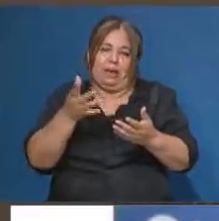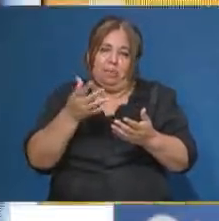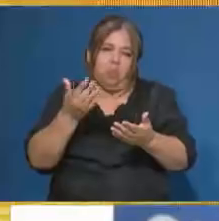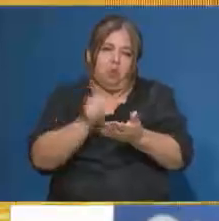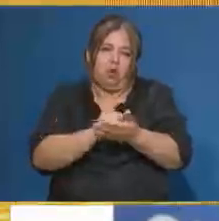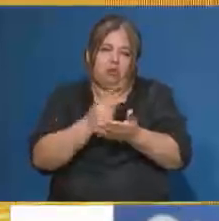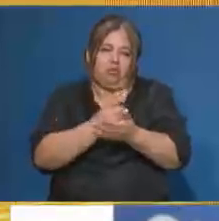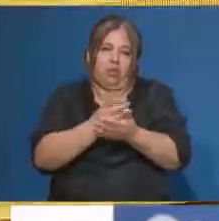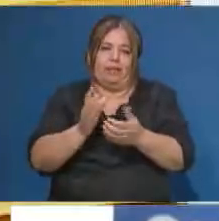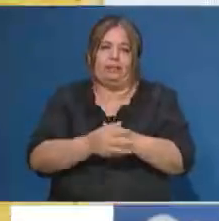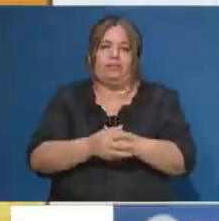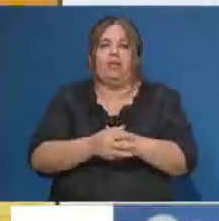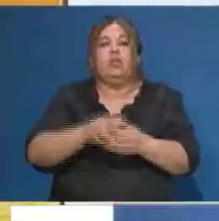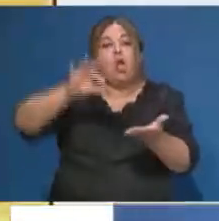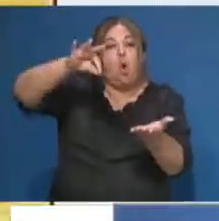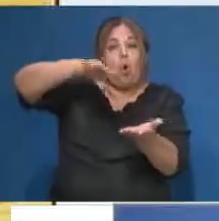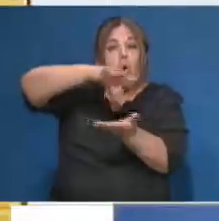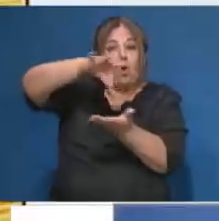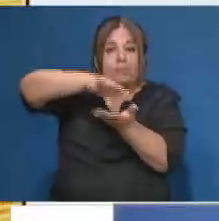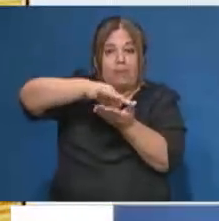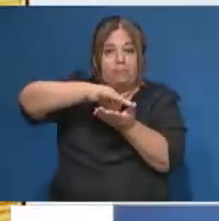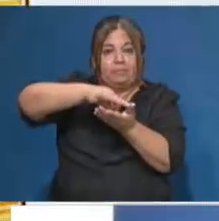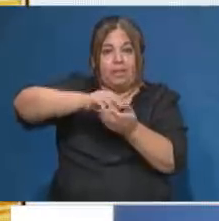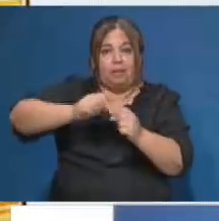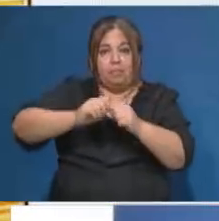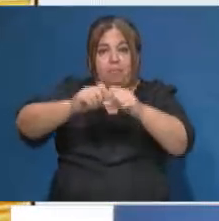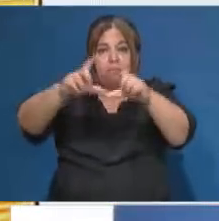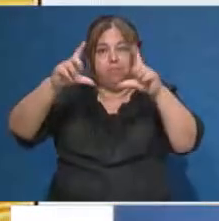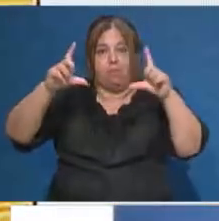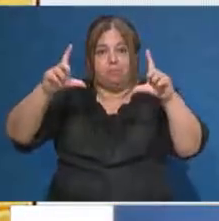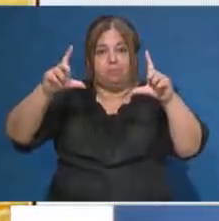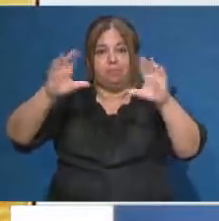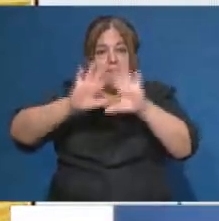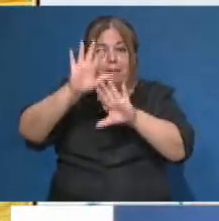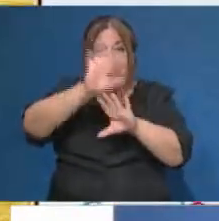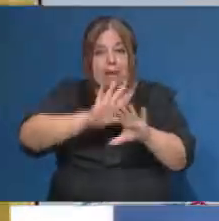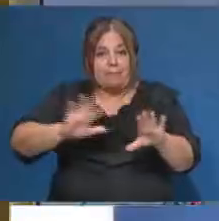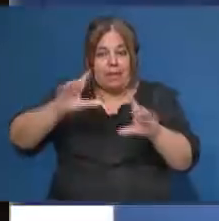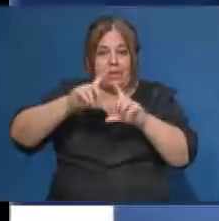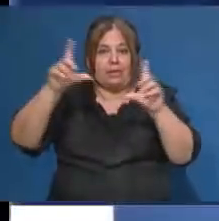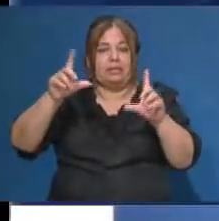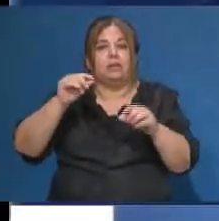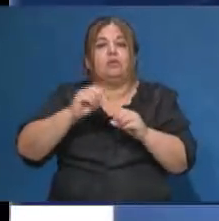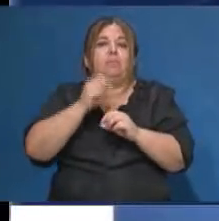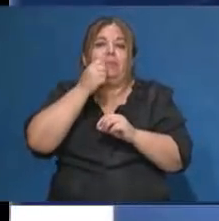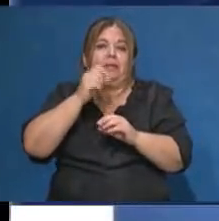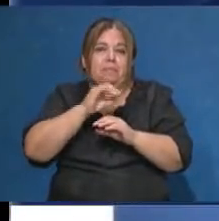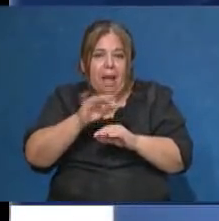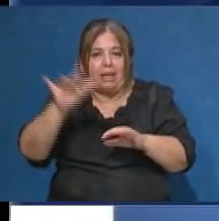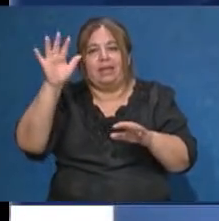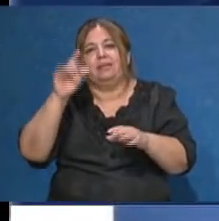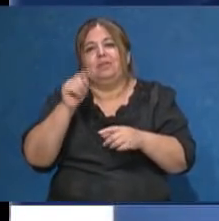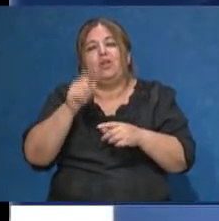ahí y te va a abrir esta ventana con el mapa grande. Este mapita, esto te va a mostrar. Ahora nosotros lo que vamos a hacer en este mapa,